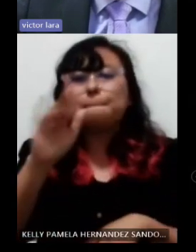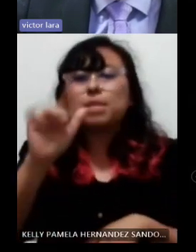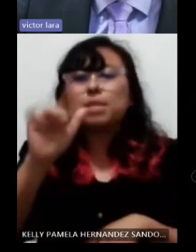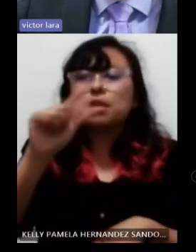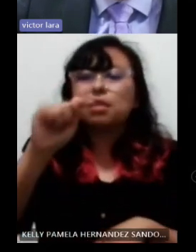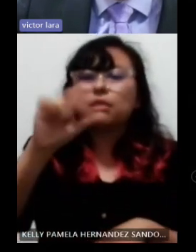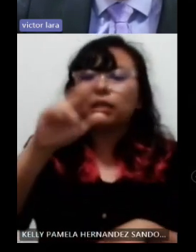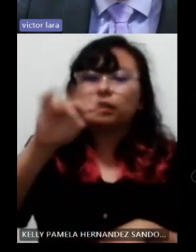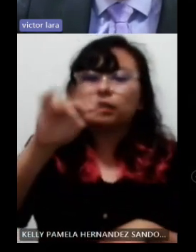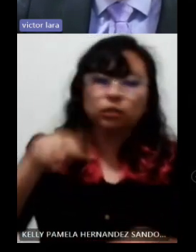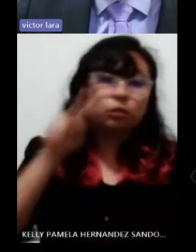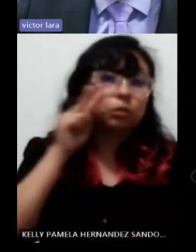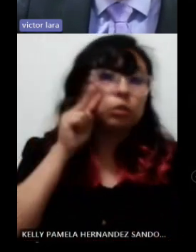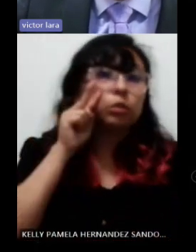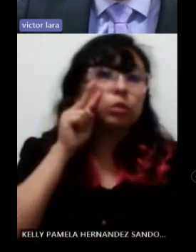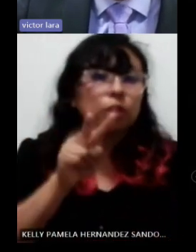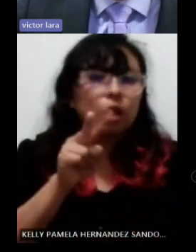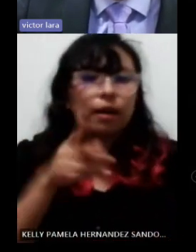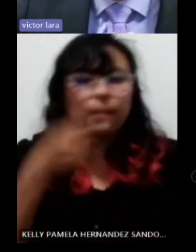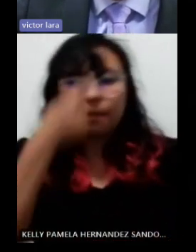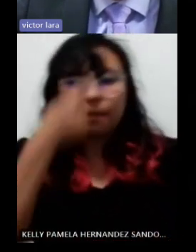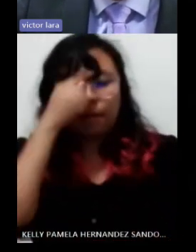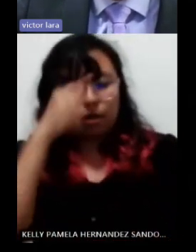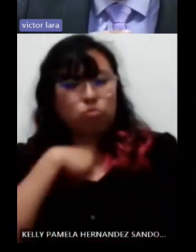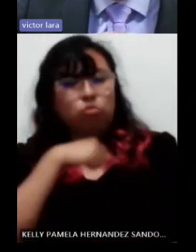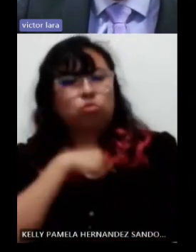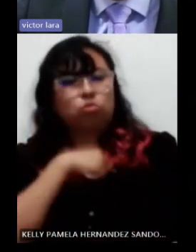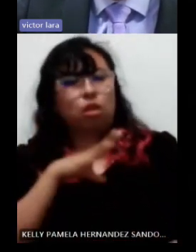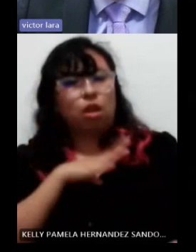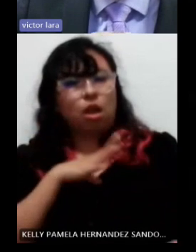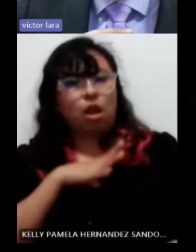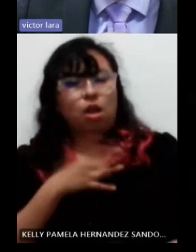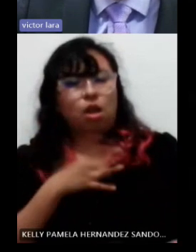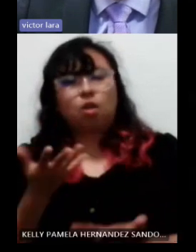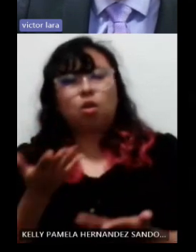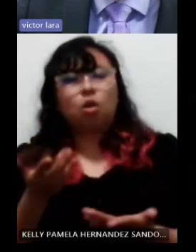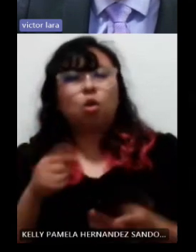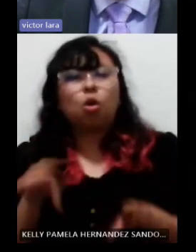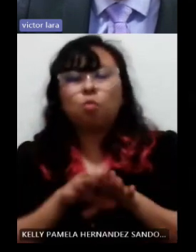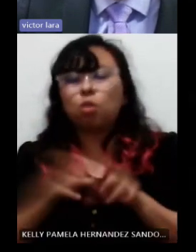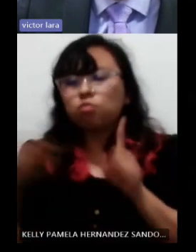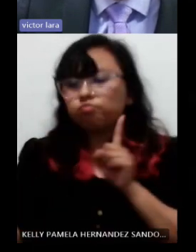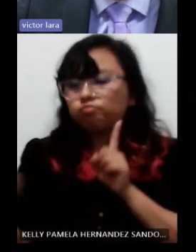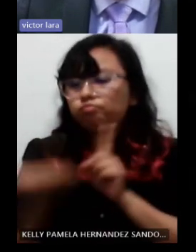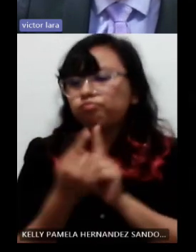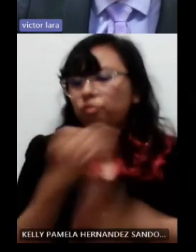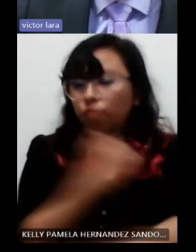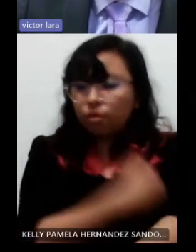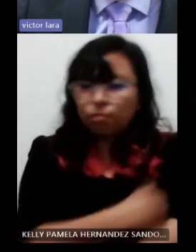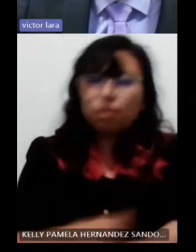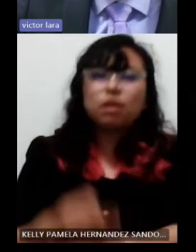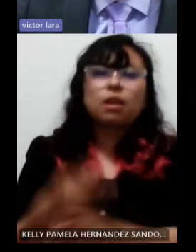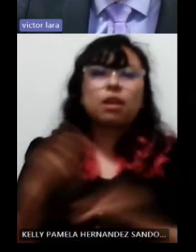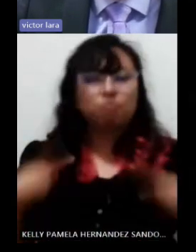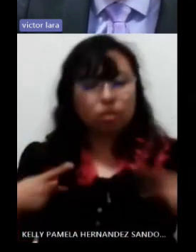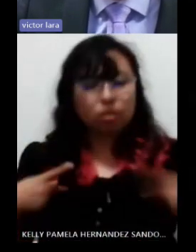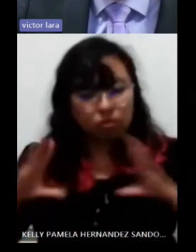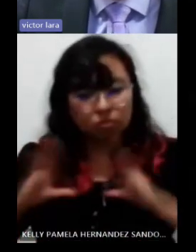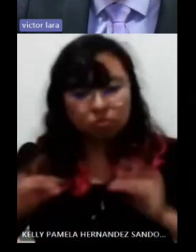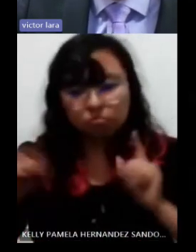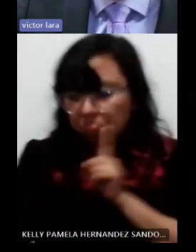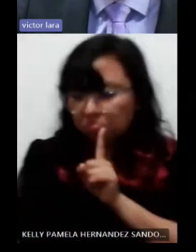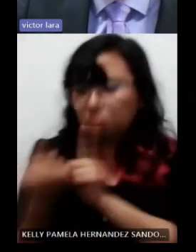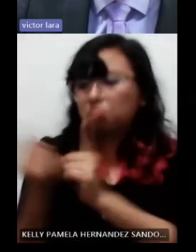la adquisición de habilidades trabajando directamente con la familia y educadores de manera integrada. ¿A qué me refiero?